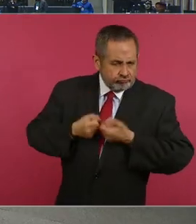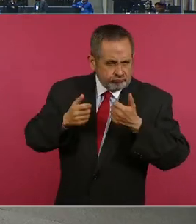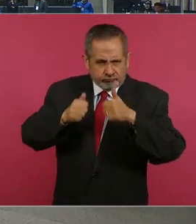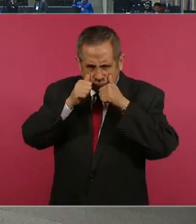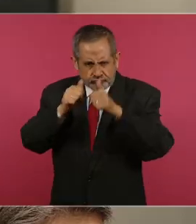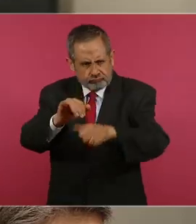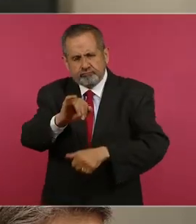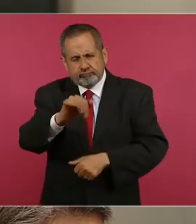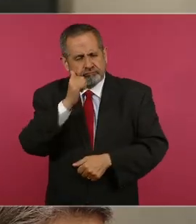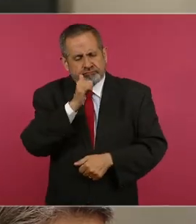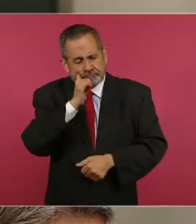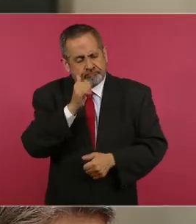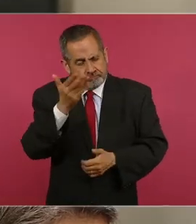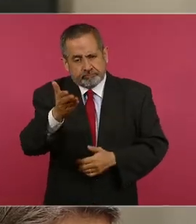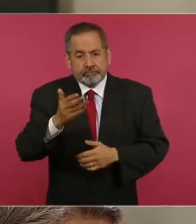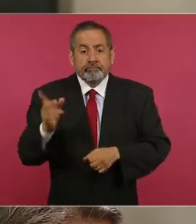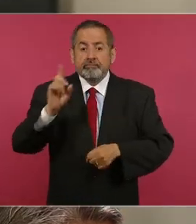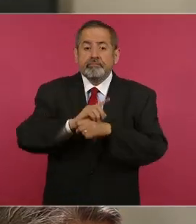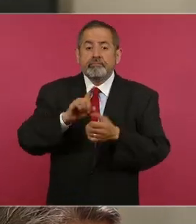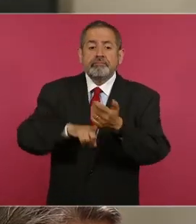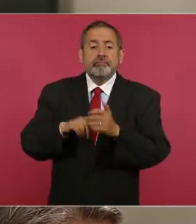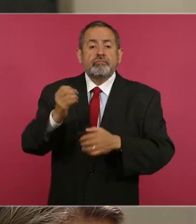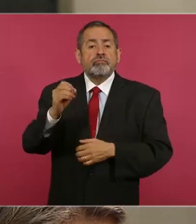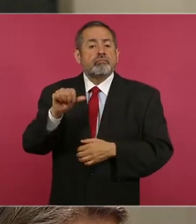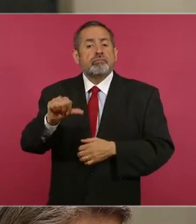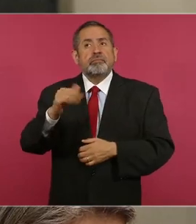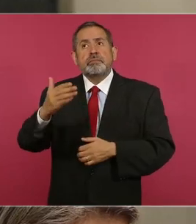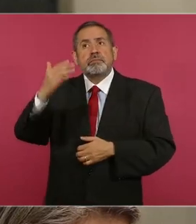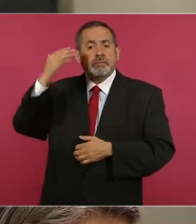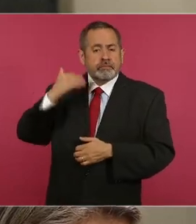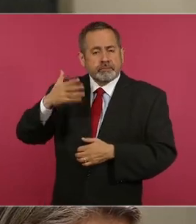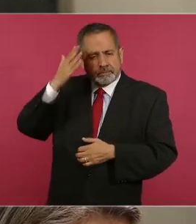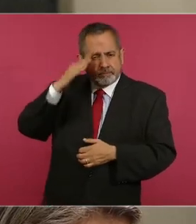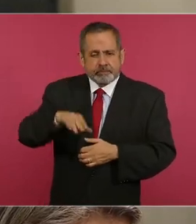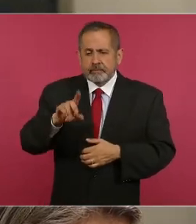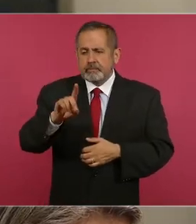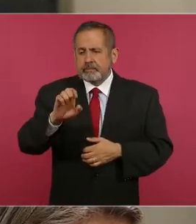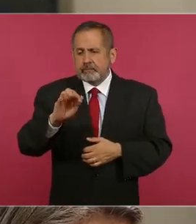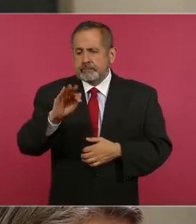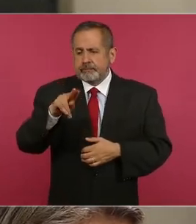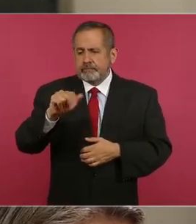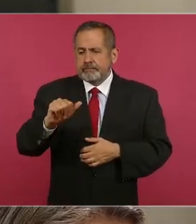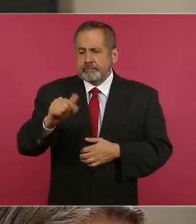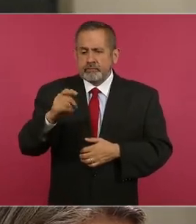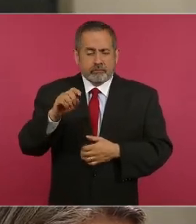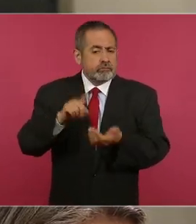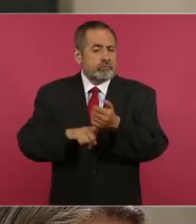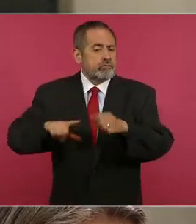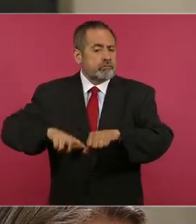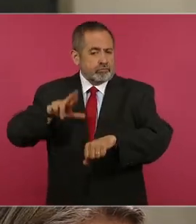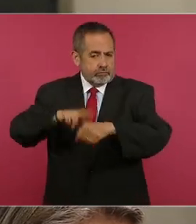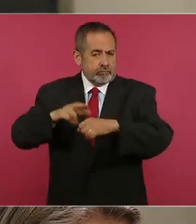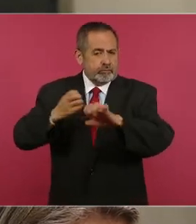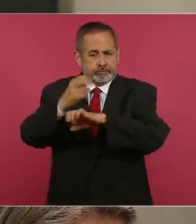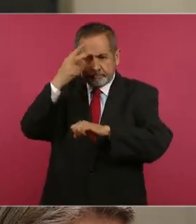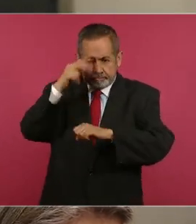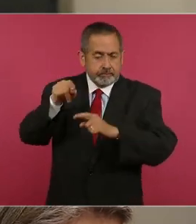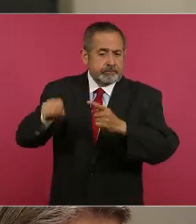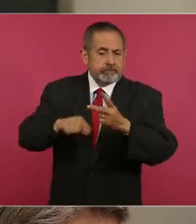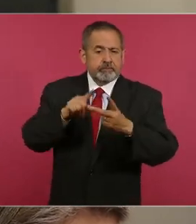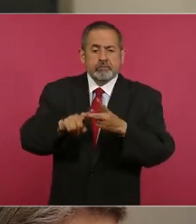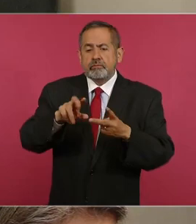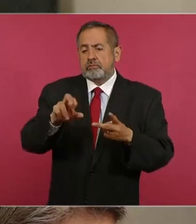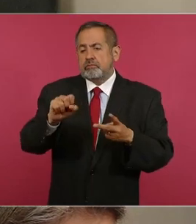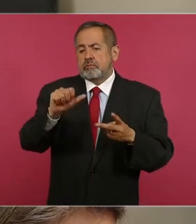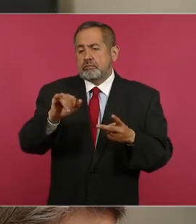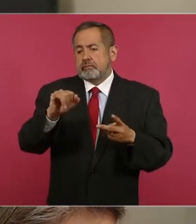A modo de ejemplo, el 16 de octubre pasado, las señoras Delfina Gómez, gobernadora constitucional del Estado de México, Rosa